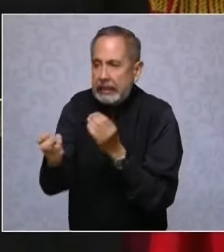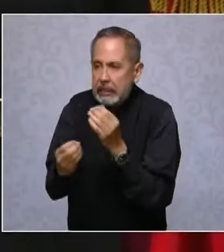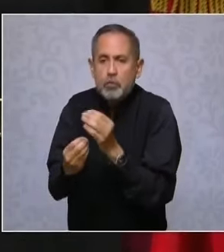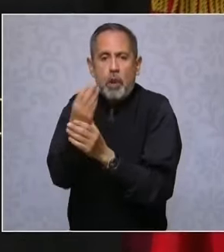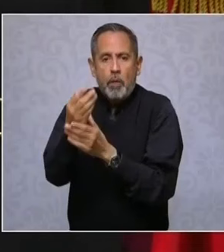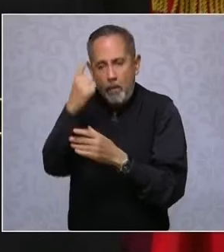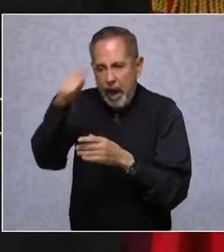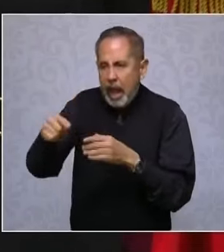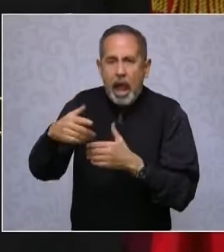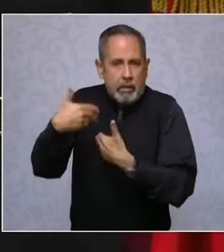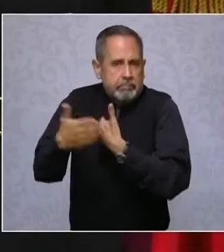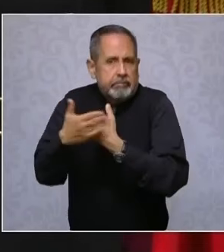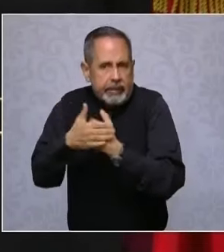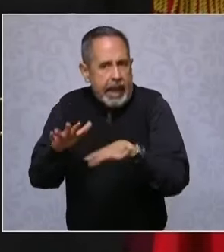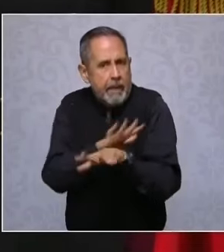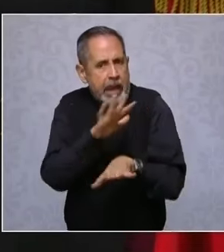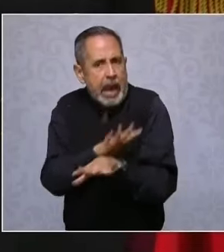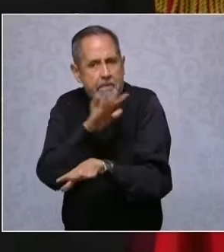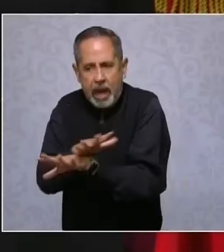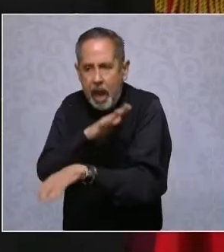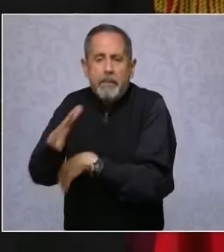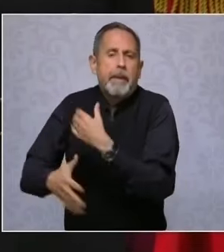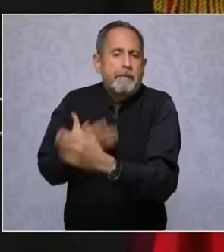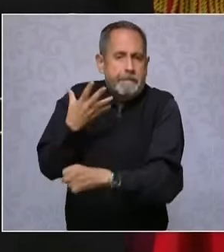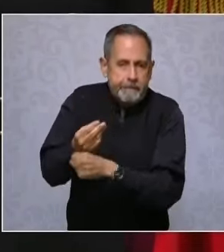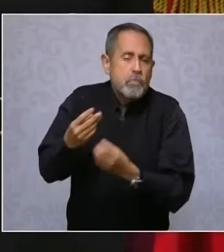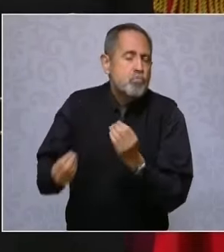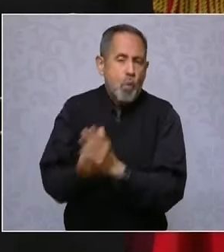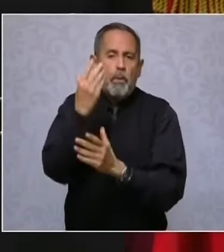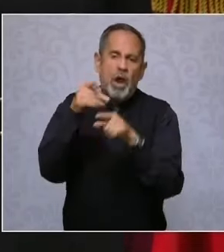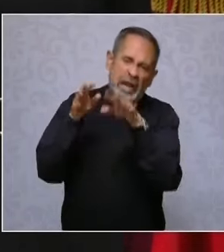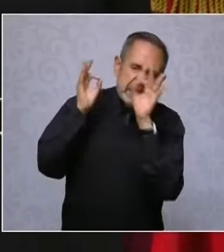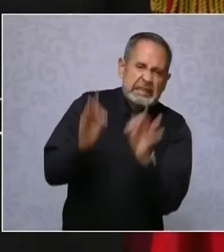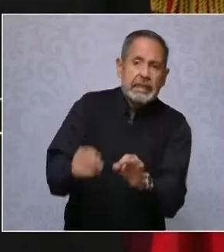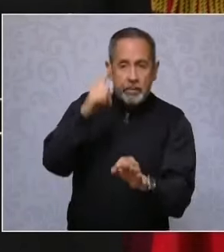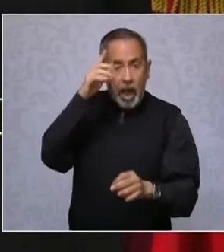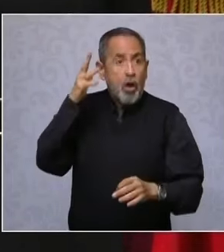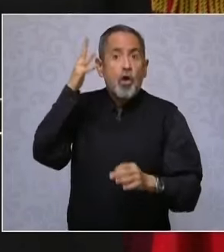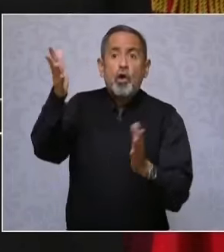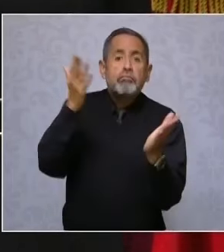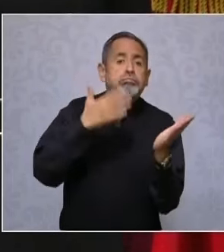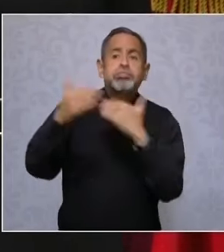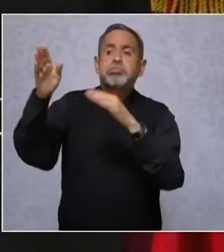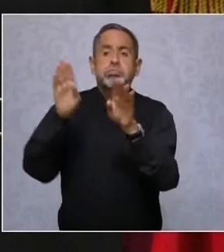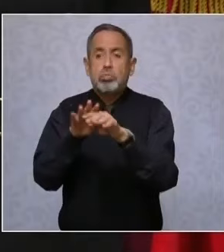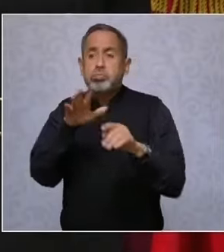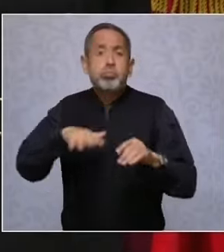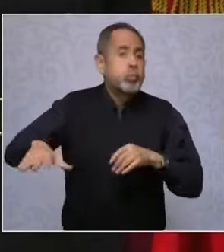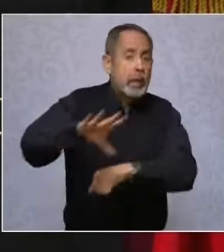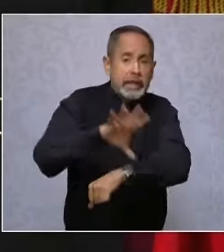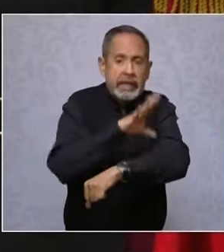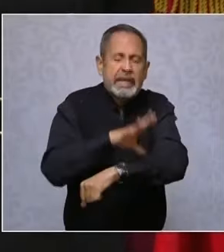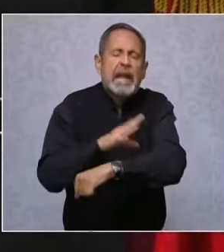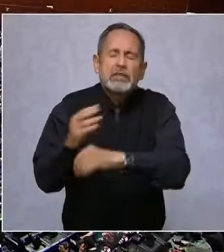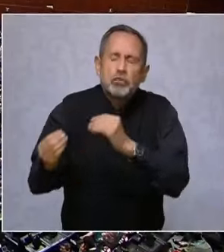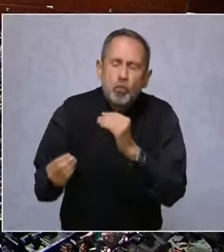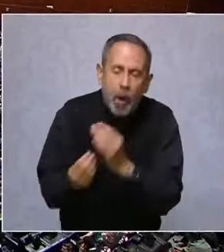absorber a través de estas fuentes el crecimiento de la demanda de energía.